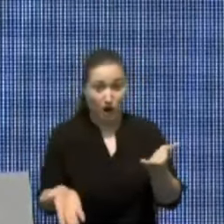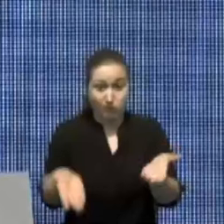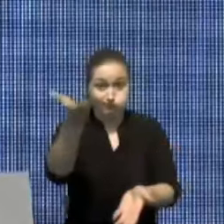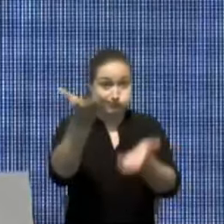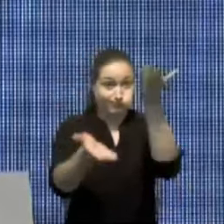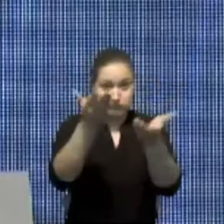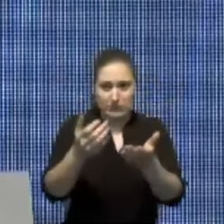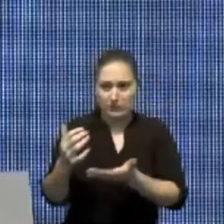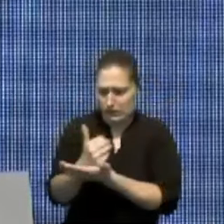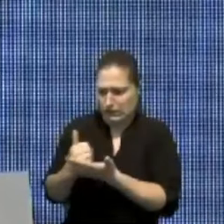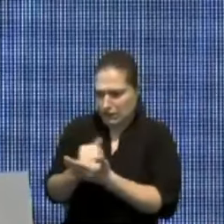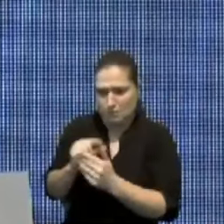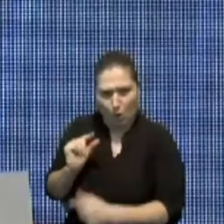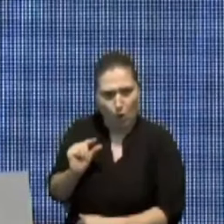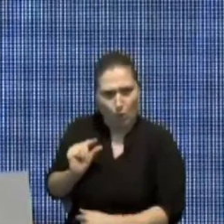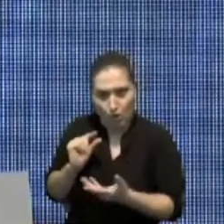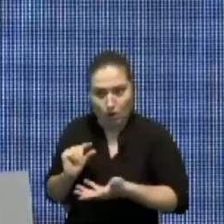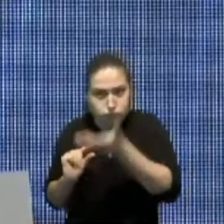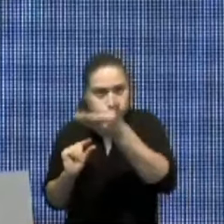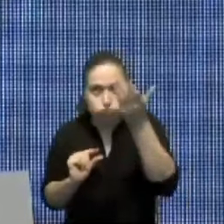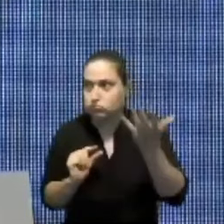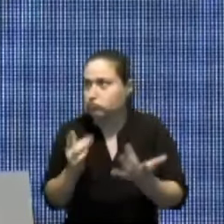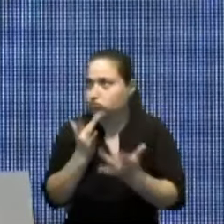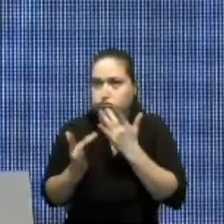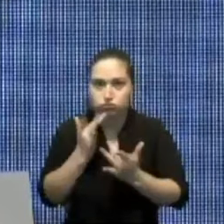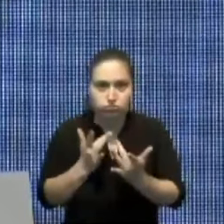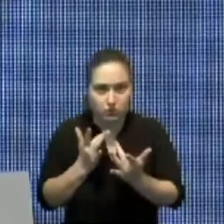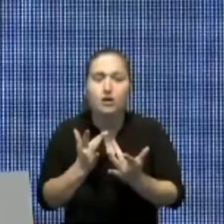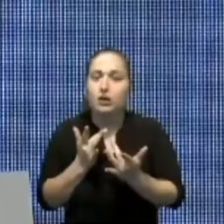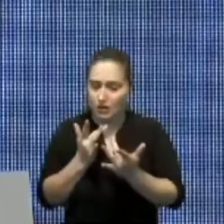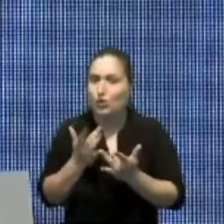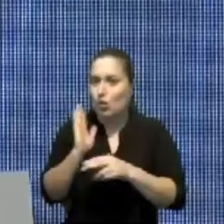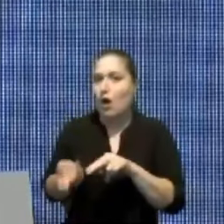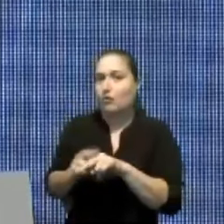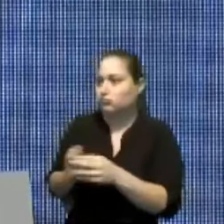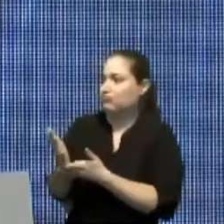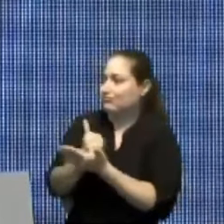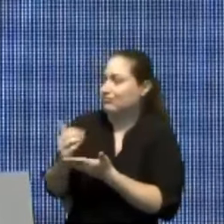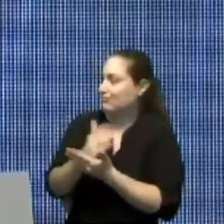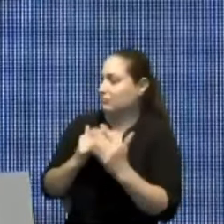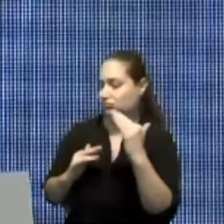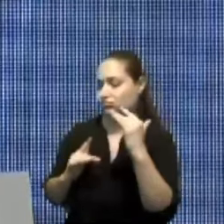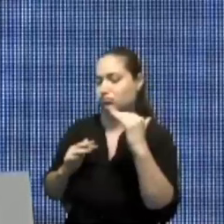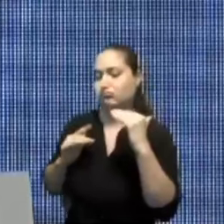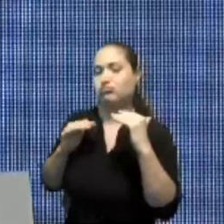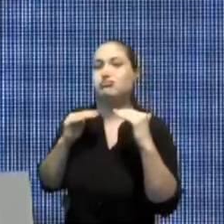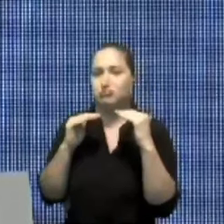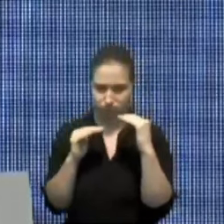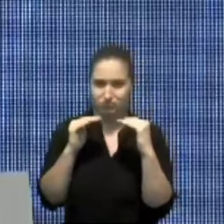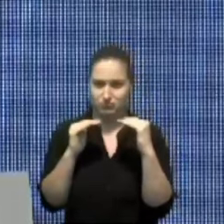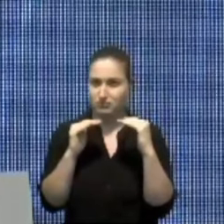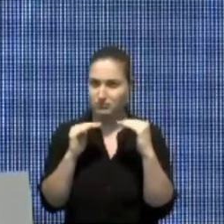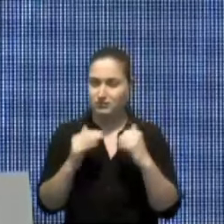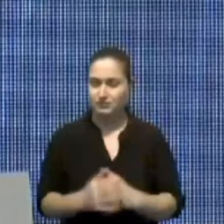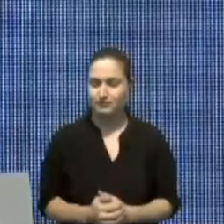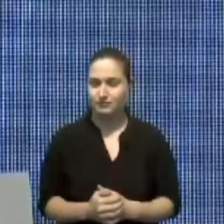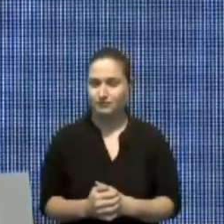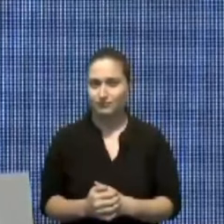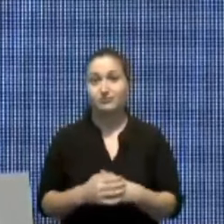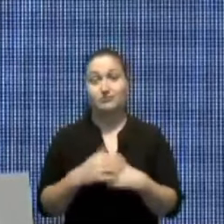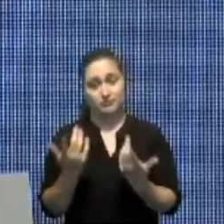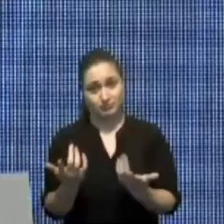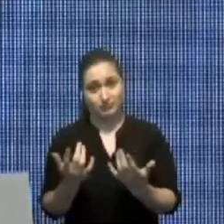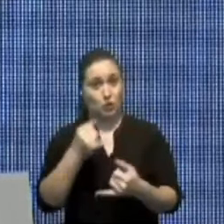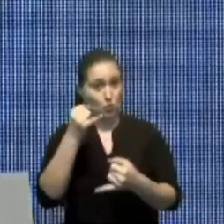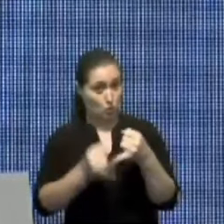tiempo operará como una medida compensatoria de la reforma que hoy estamos proponiendo. Por último,